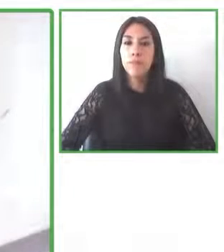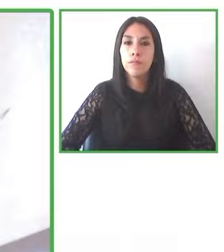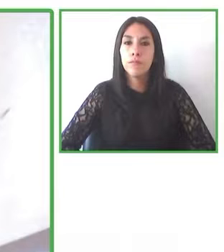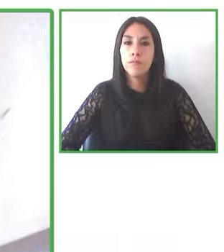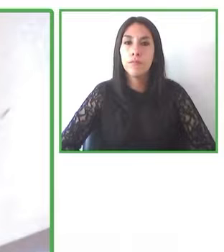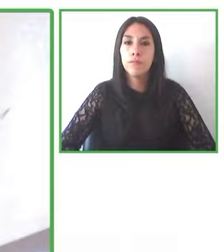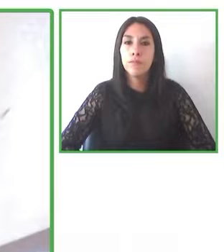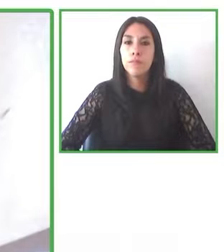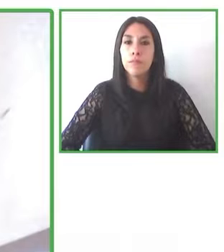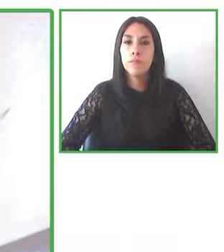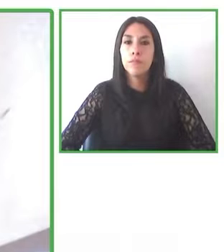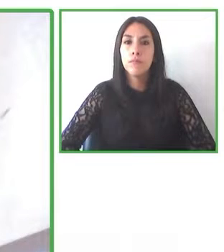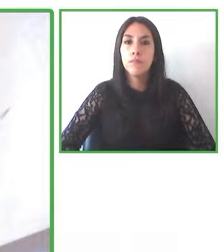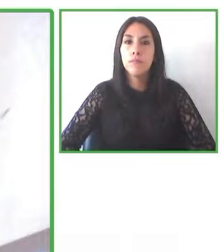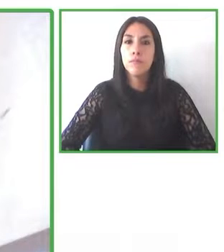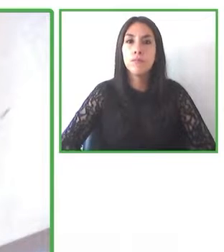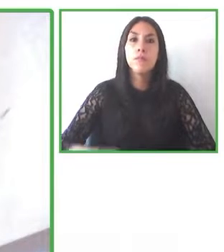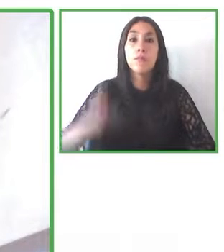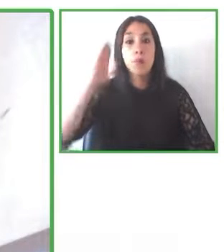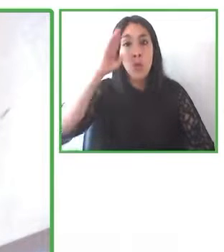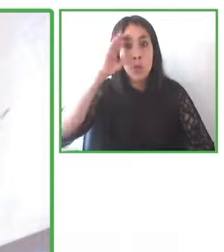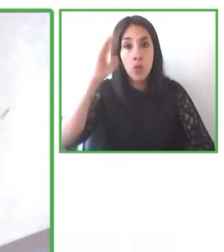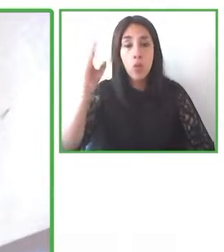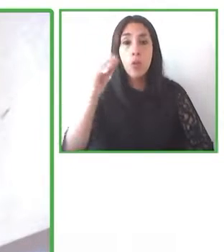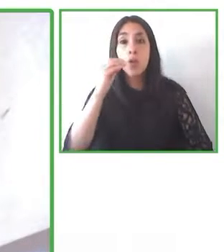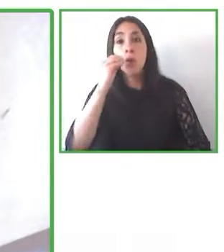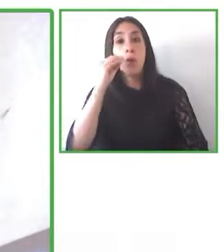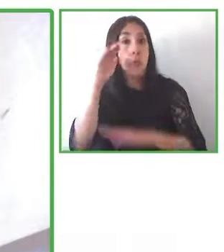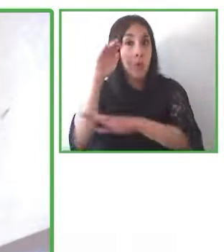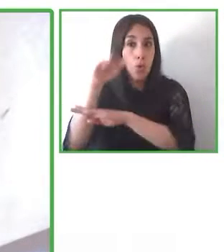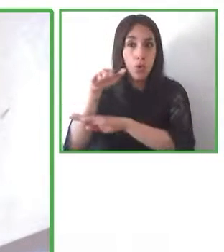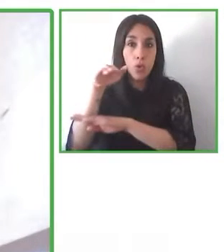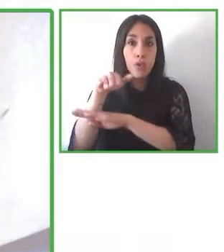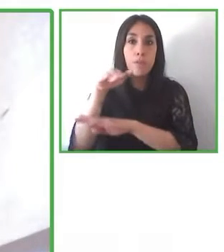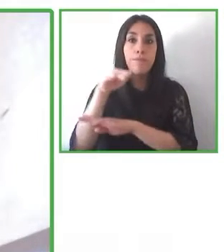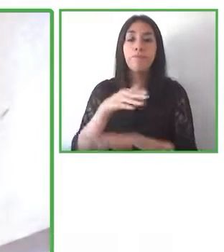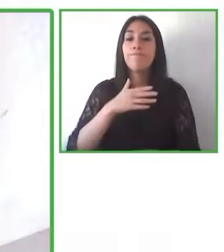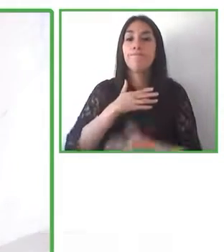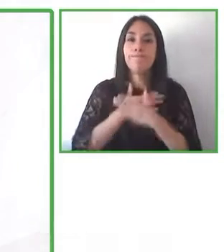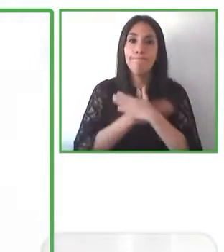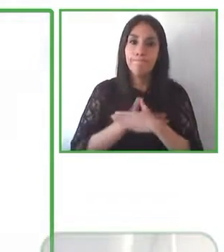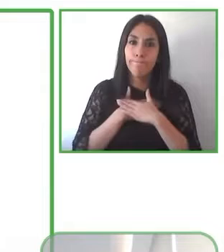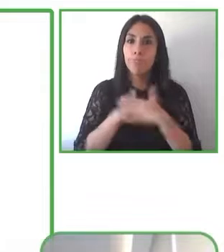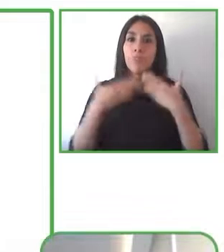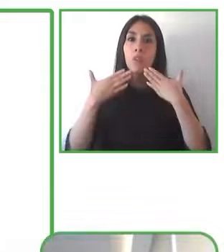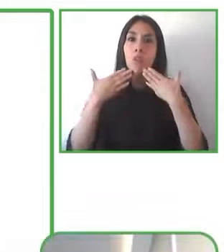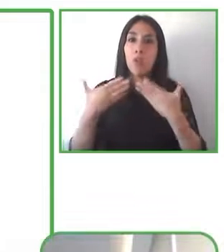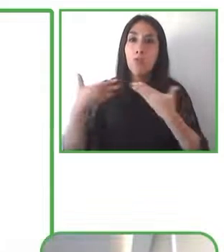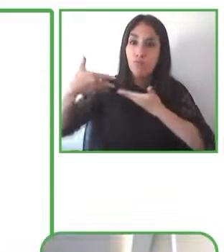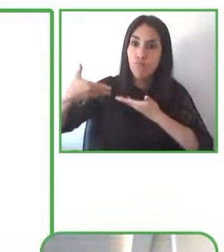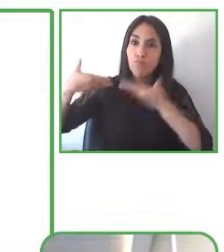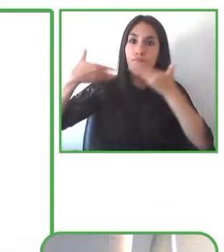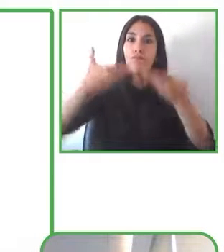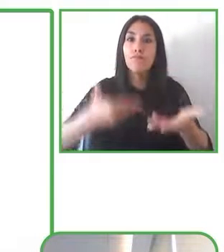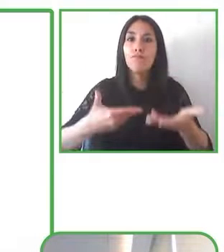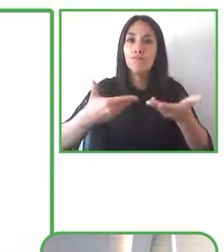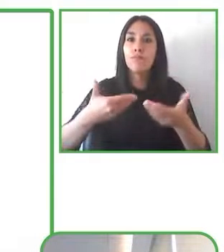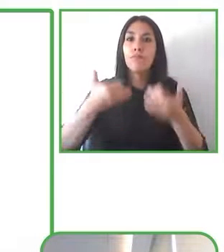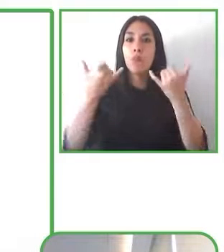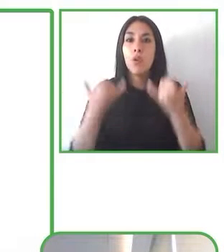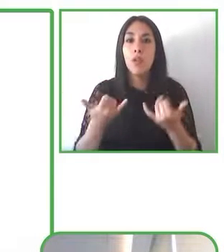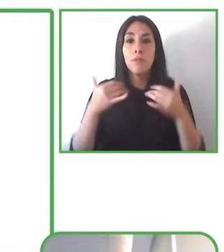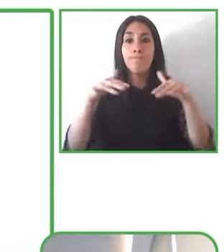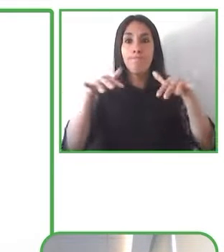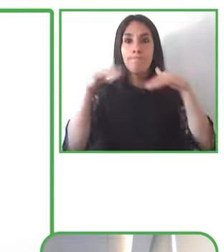Hola, muy buenas tardes quiero agradecer la invitación a participar en este bloque de accesibilidad de transporte que nos convoca